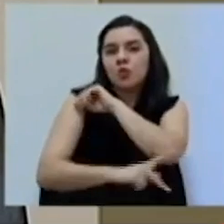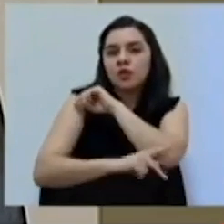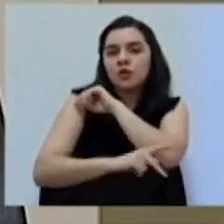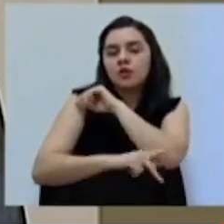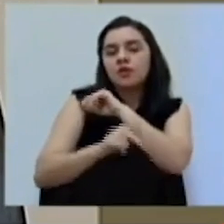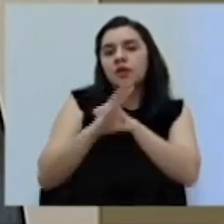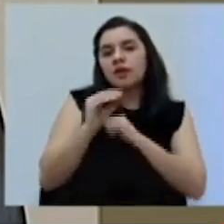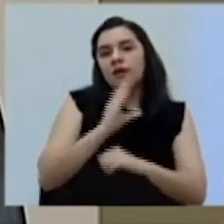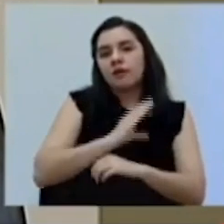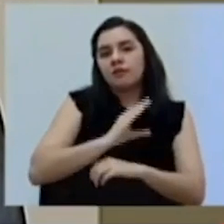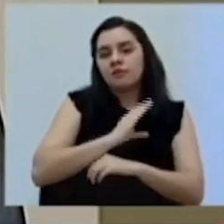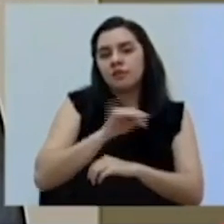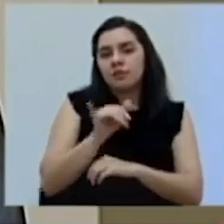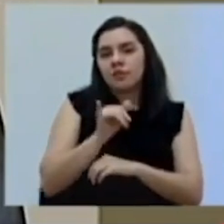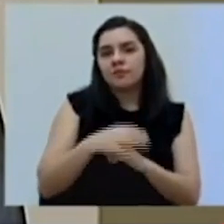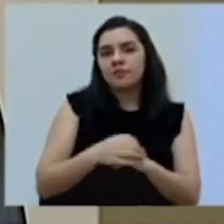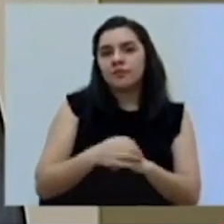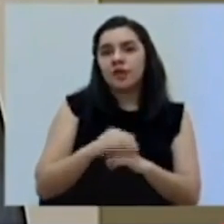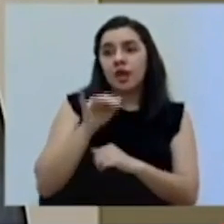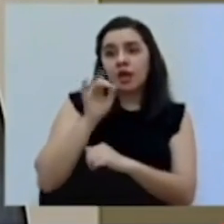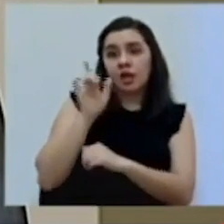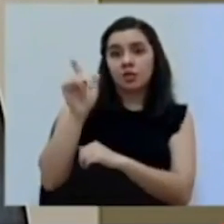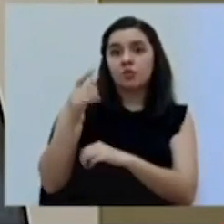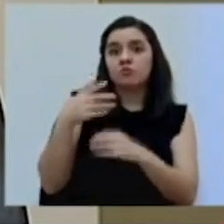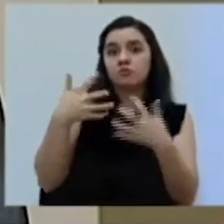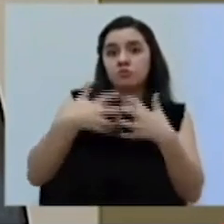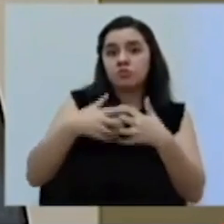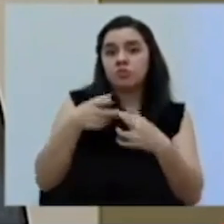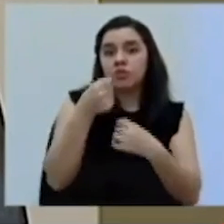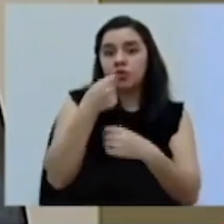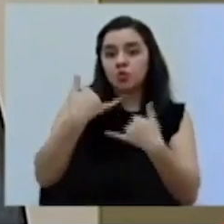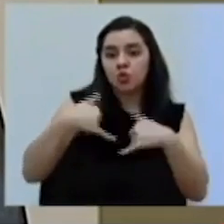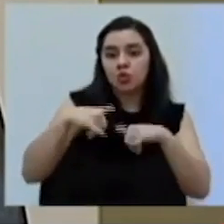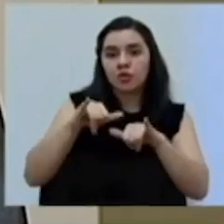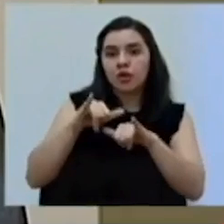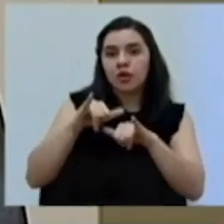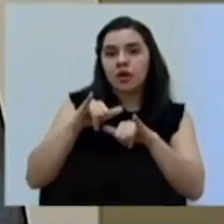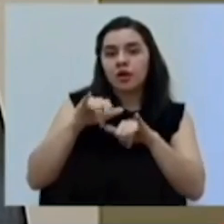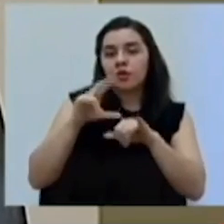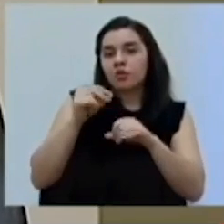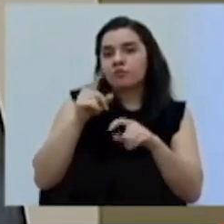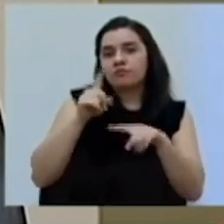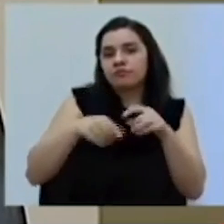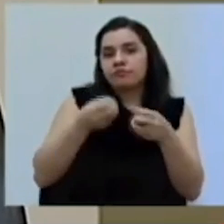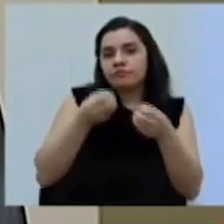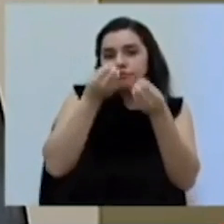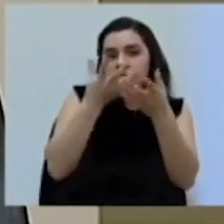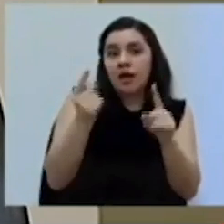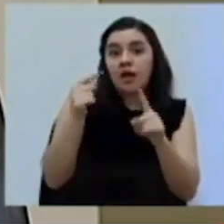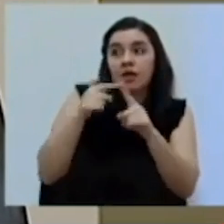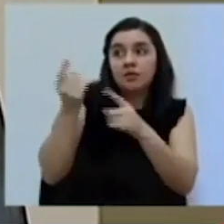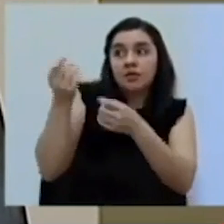condiciones. Eso lo ha dicho públicamente. En este momento todavía no podemos dar el costo aproximado hasta que Pfizer termine las negociaciones con